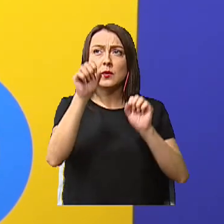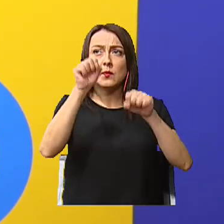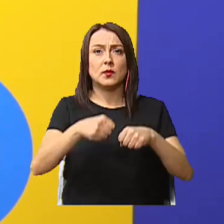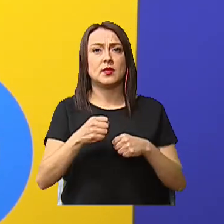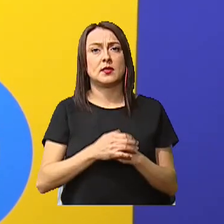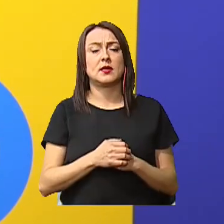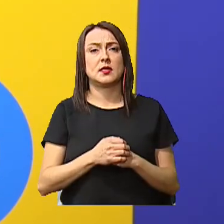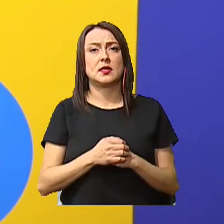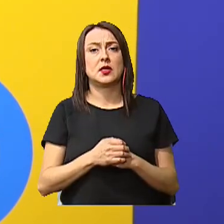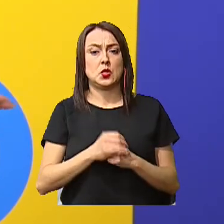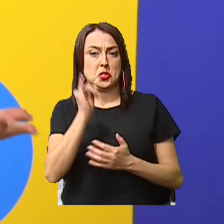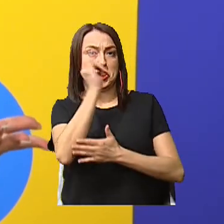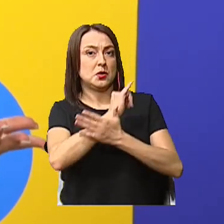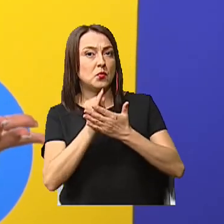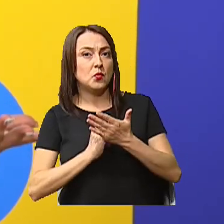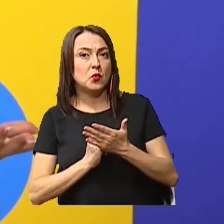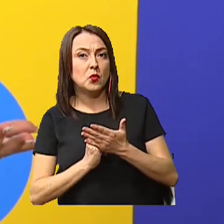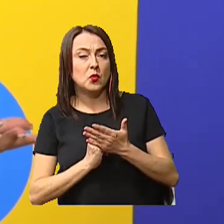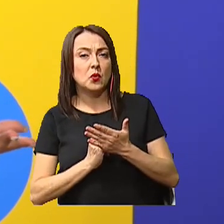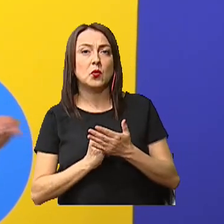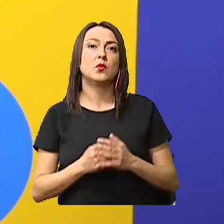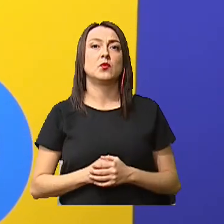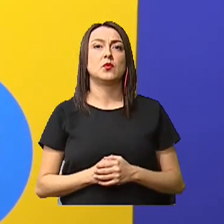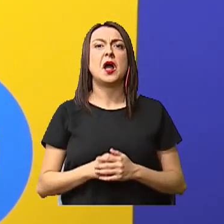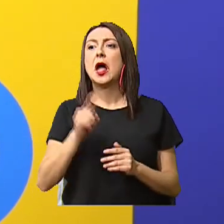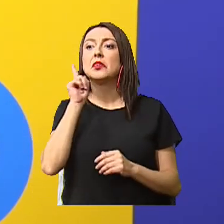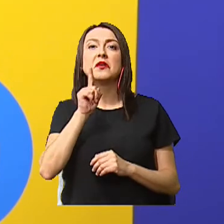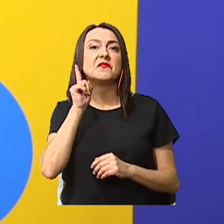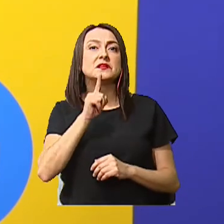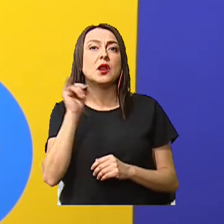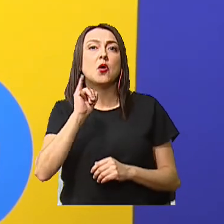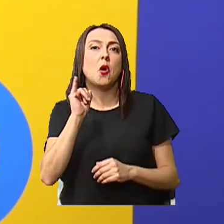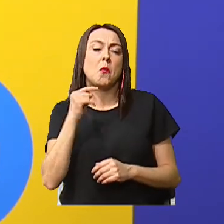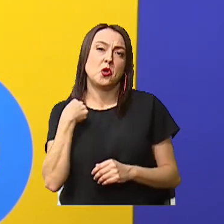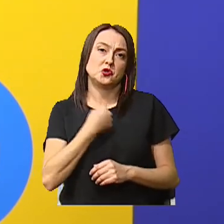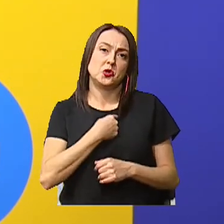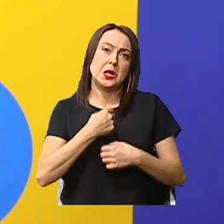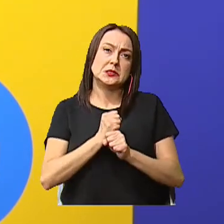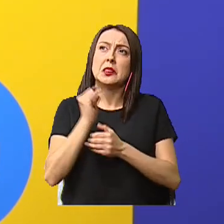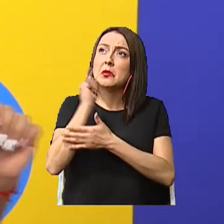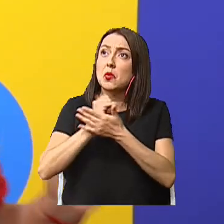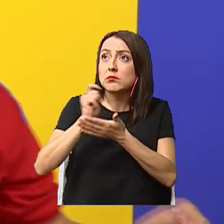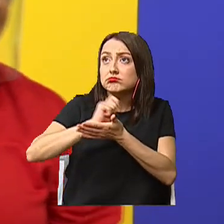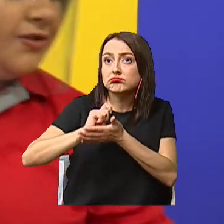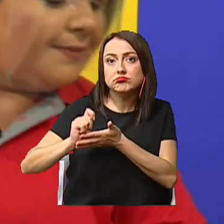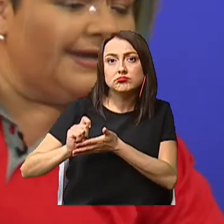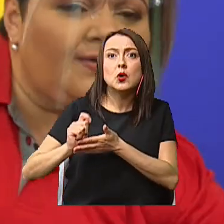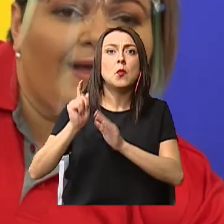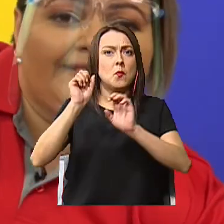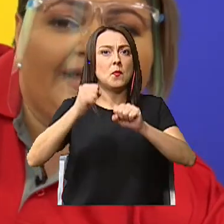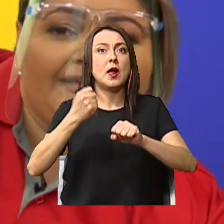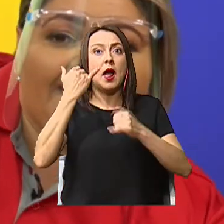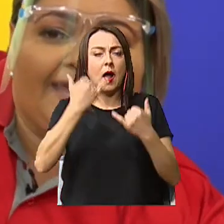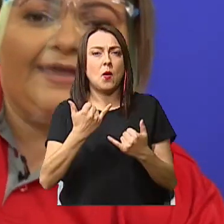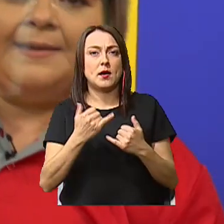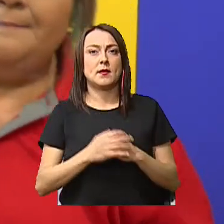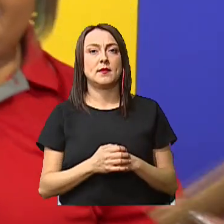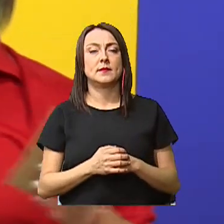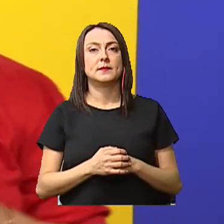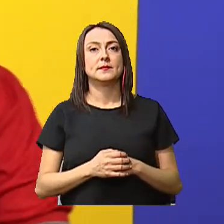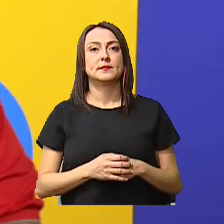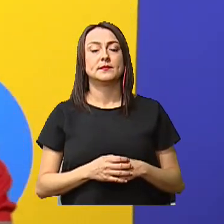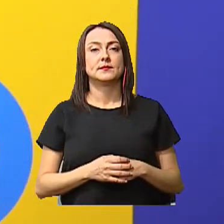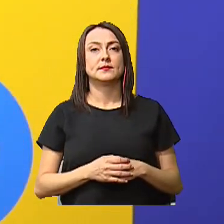Un dibujo de un dispositivo artificial Como el que estamos elaborando Entonces, vamos a tomar en cuenta Que